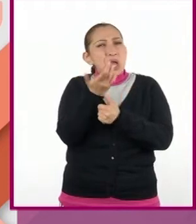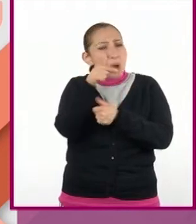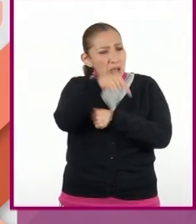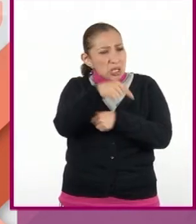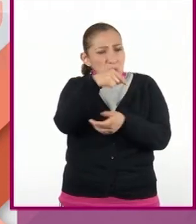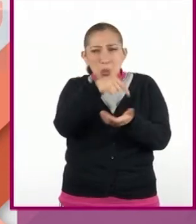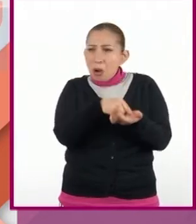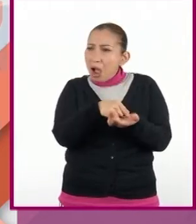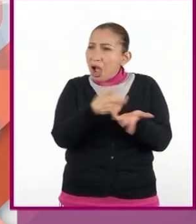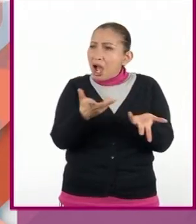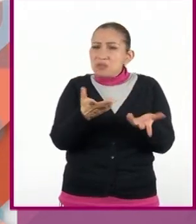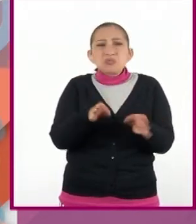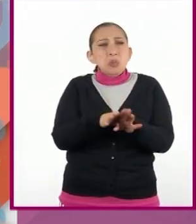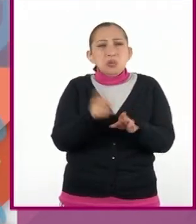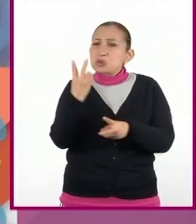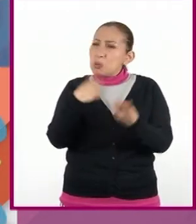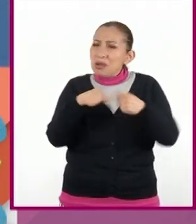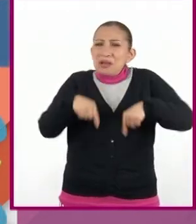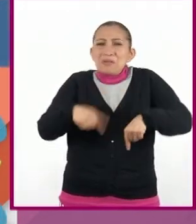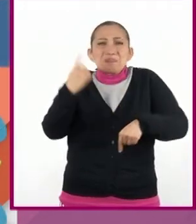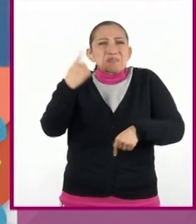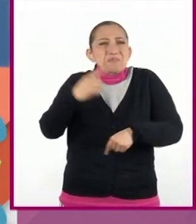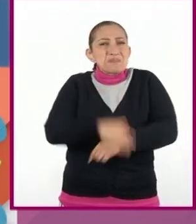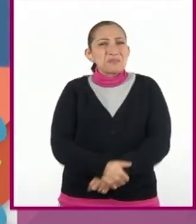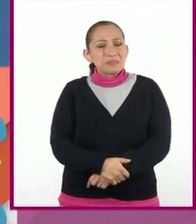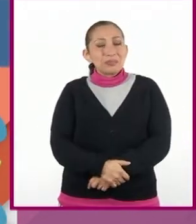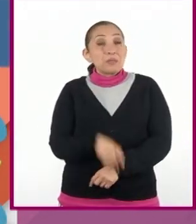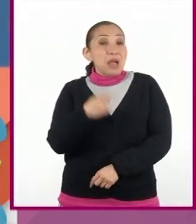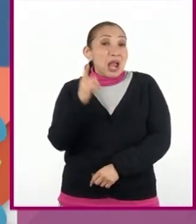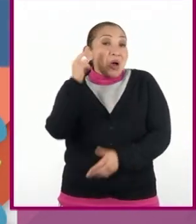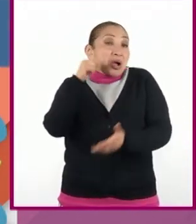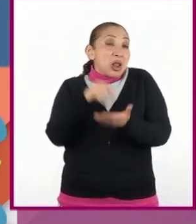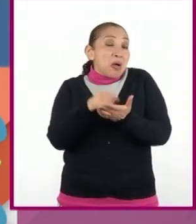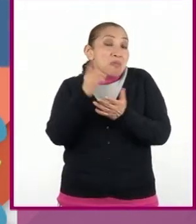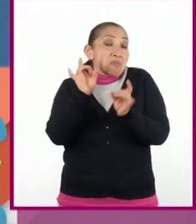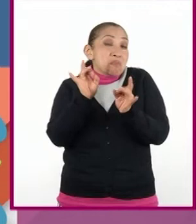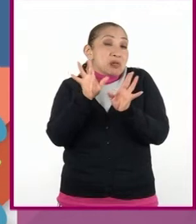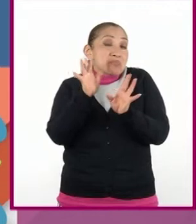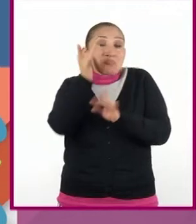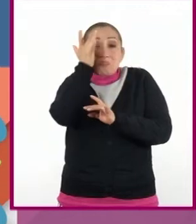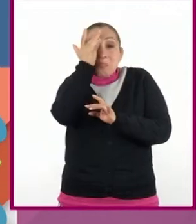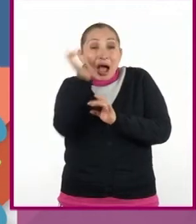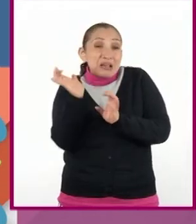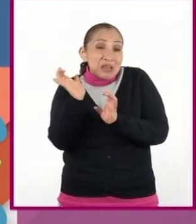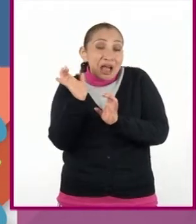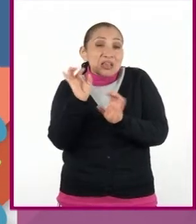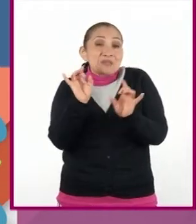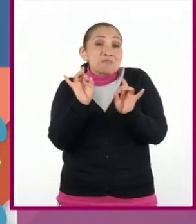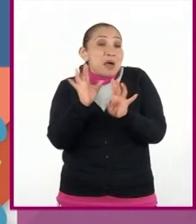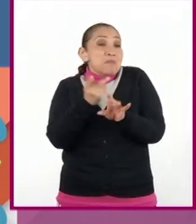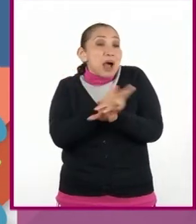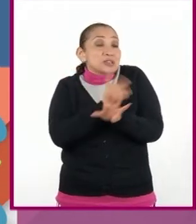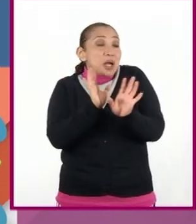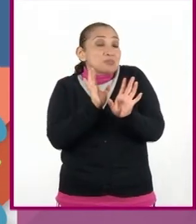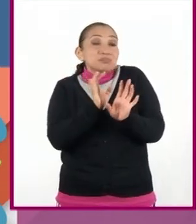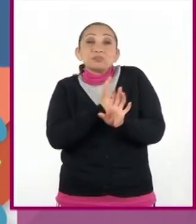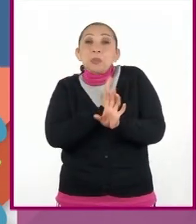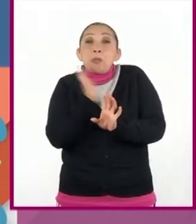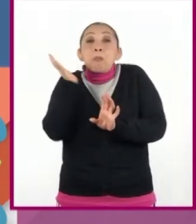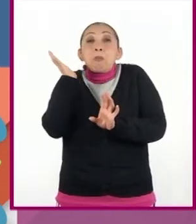llegar a este callejón sin salida? Pero como creo en los momentos mágicos y en esos instantes que surgen